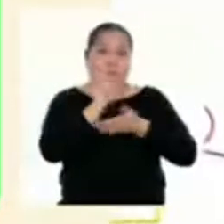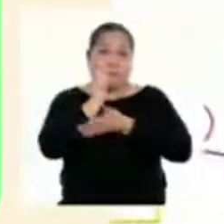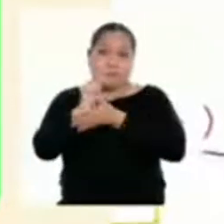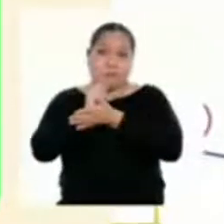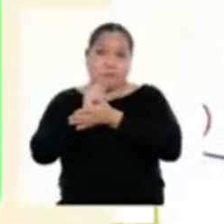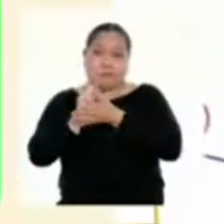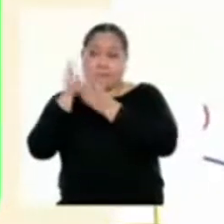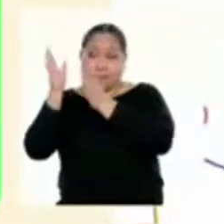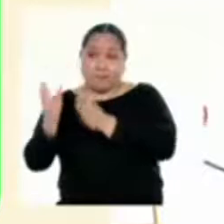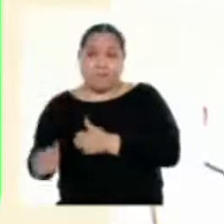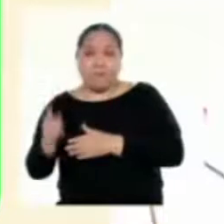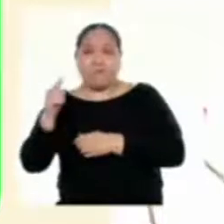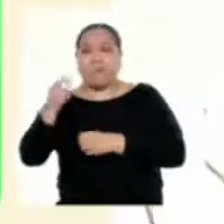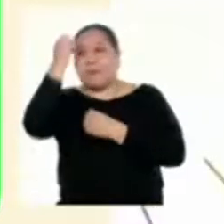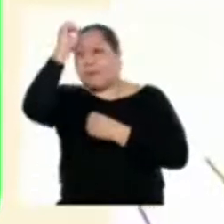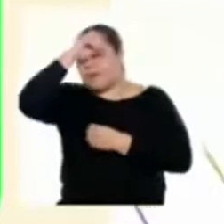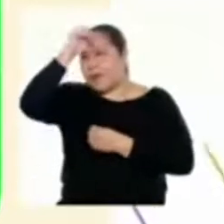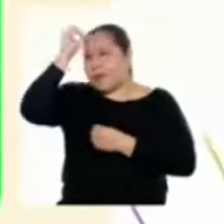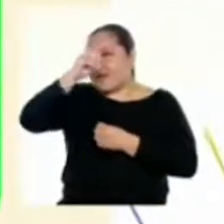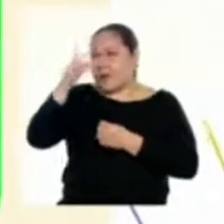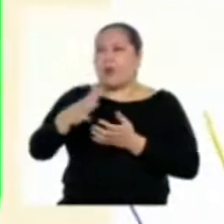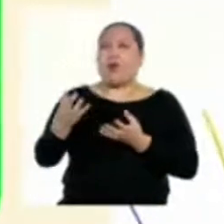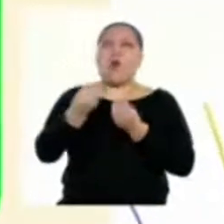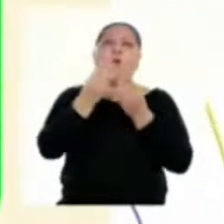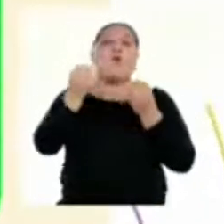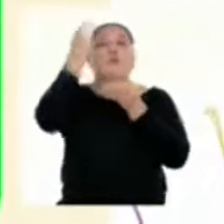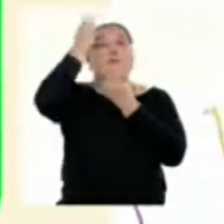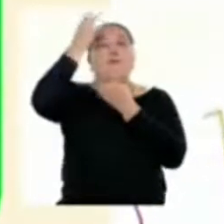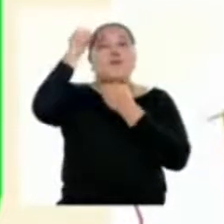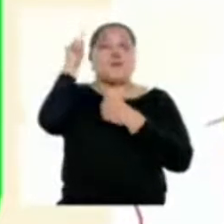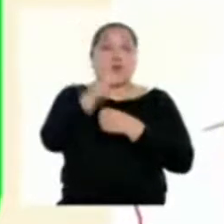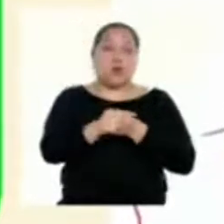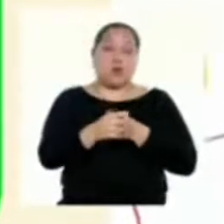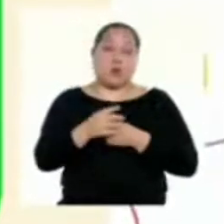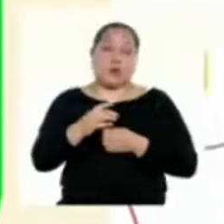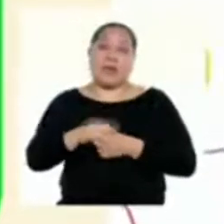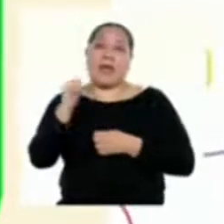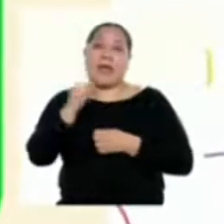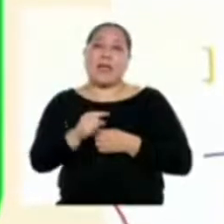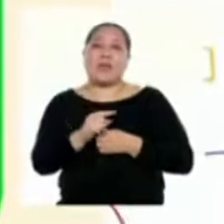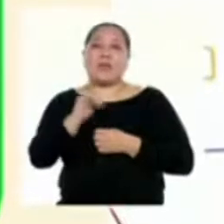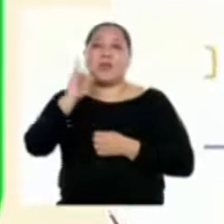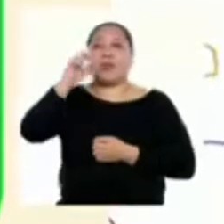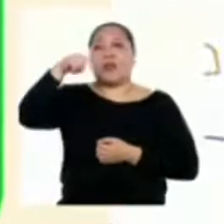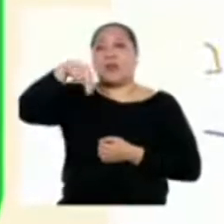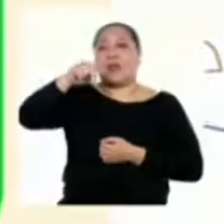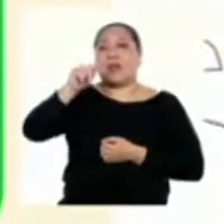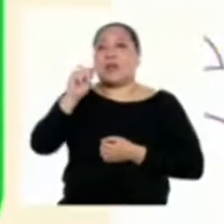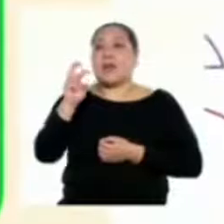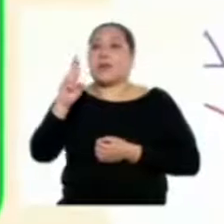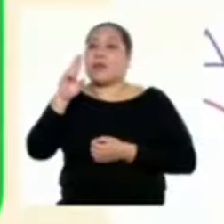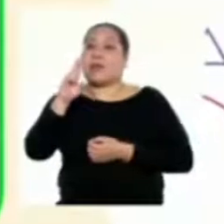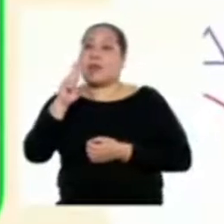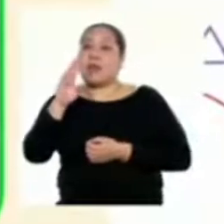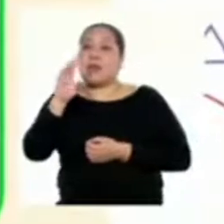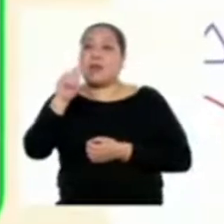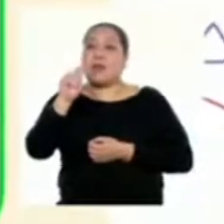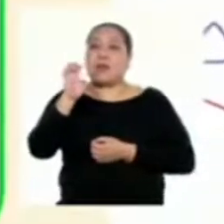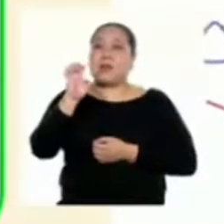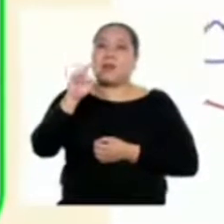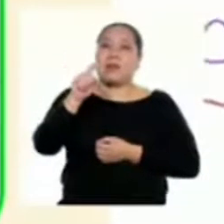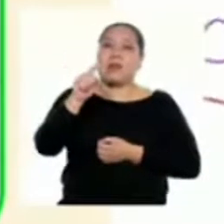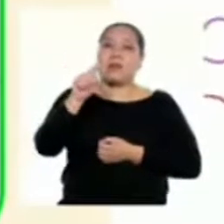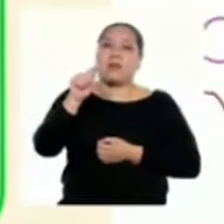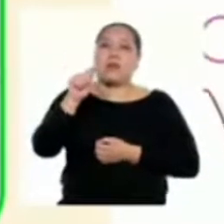informada sobre cualquier tema. A esto se le llama intertextualidad. Por cierto, he visto que has